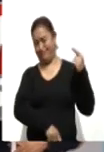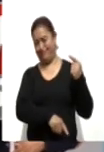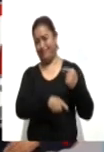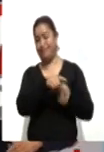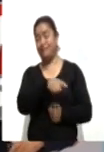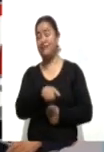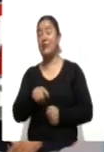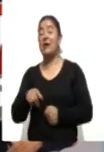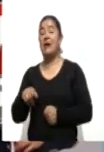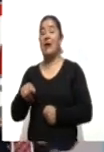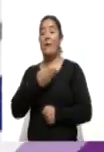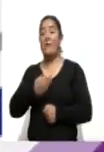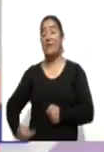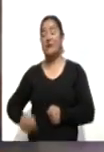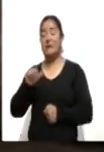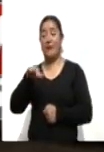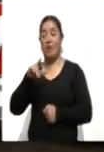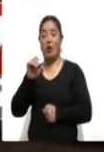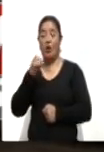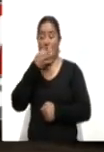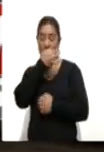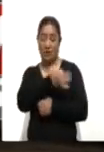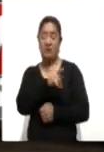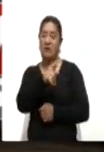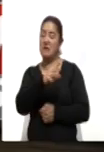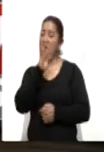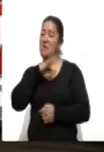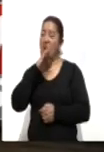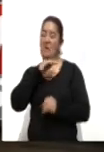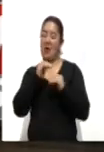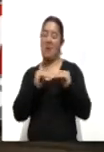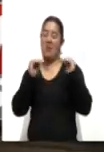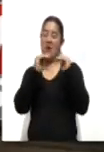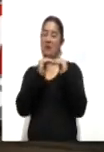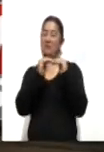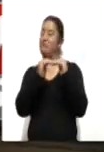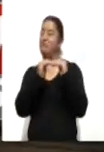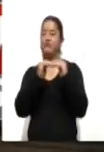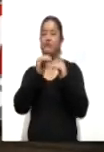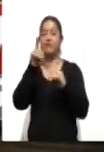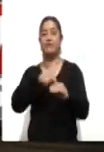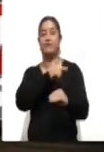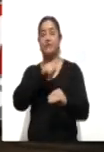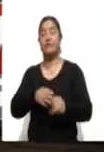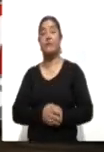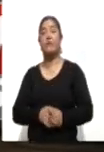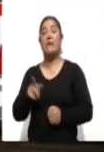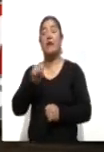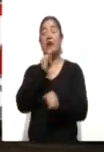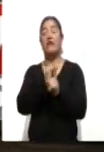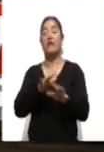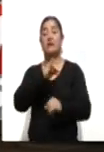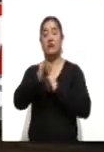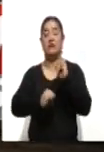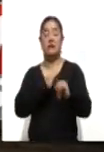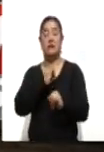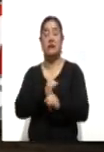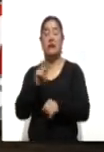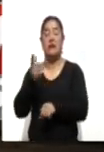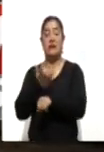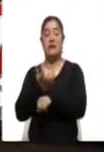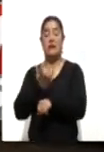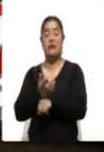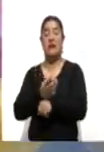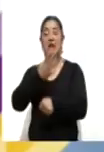atentado a la democracia. En información internacional, tercera noche de disturbios en Minnesota tras muerte de